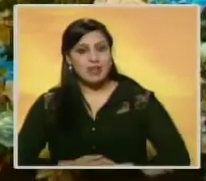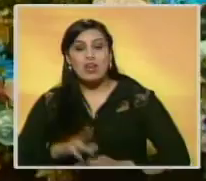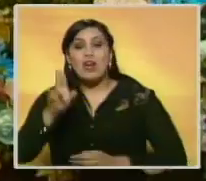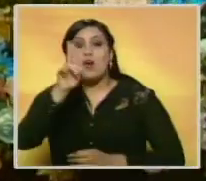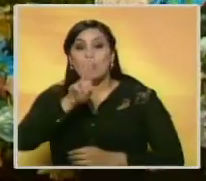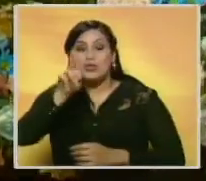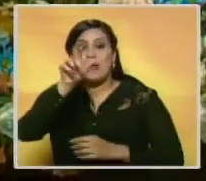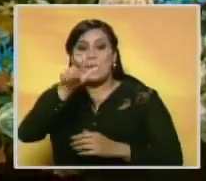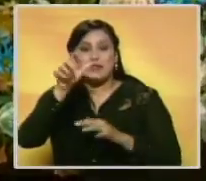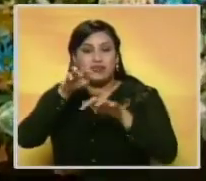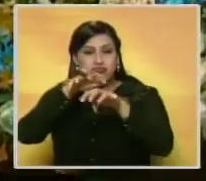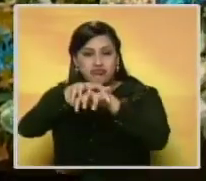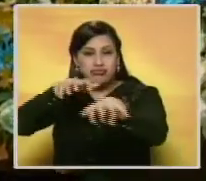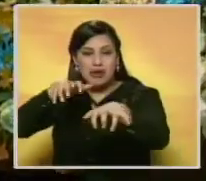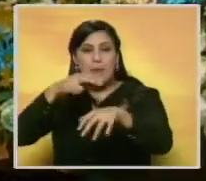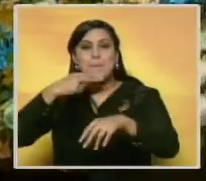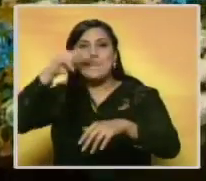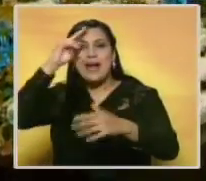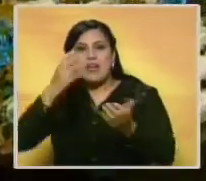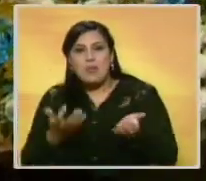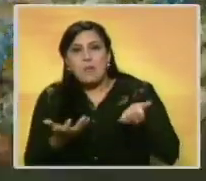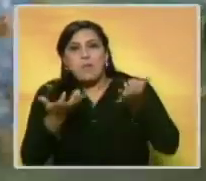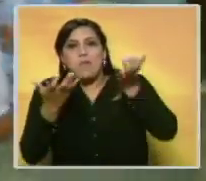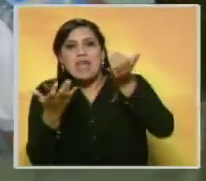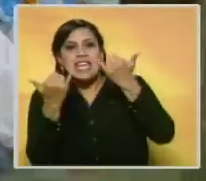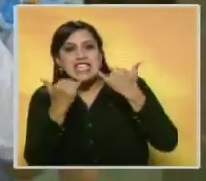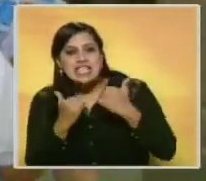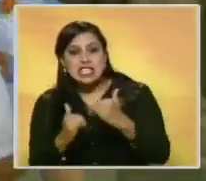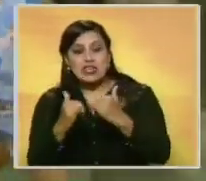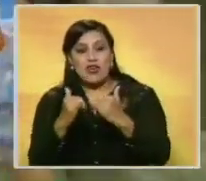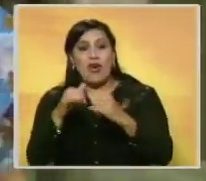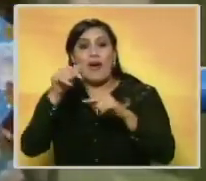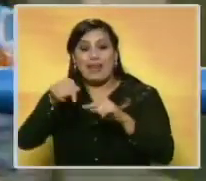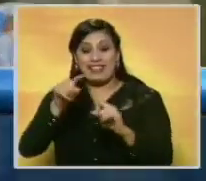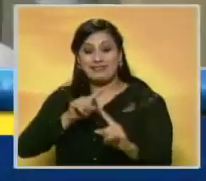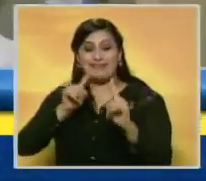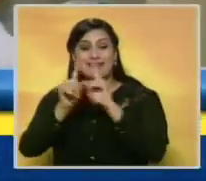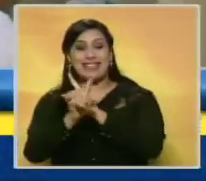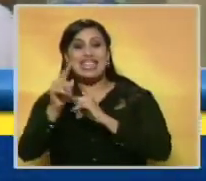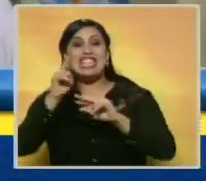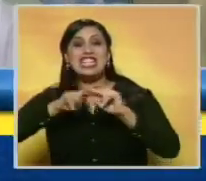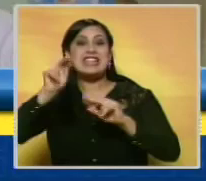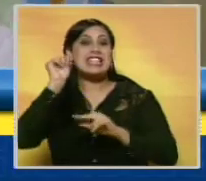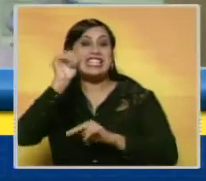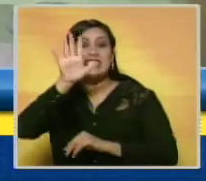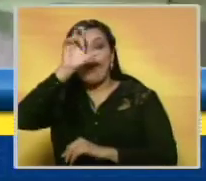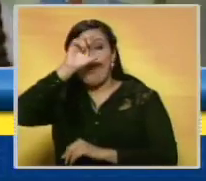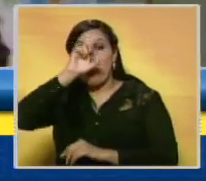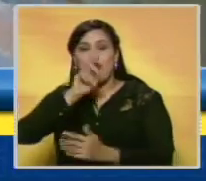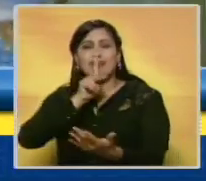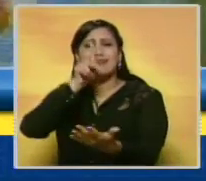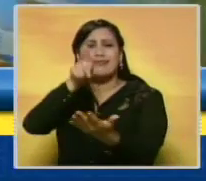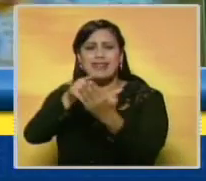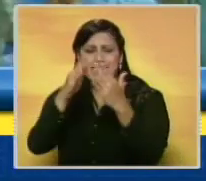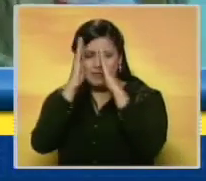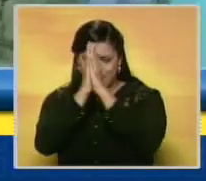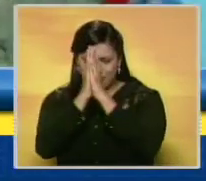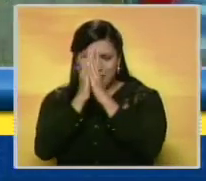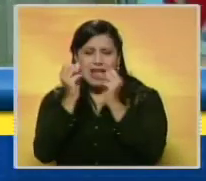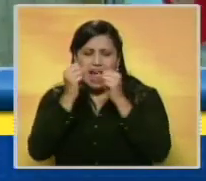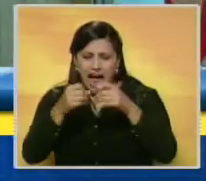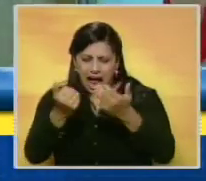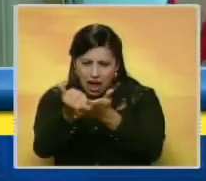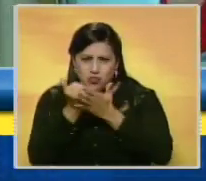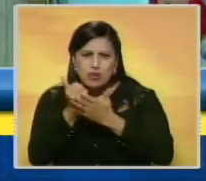Usualmente a la Basílica llegan los padres a ofrendar a sus hijos. Esta es la historia de una niña de cinco años que llegó a la Virgen para pedirle por su mamá,